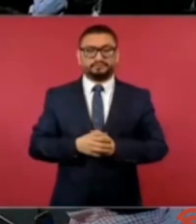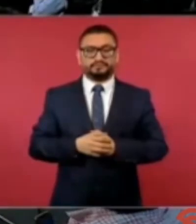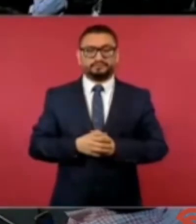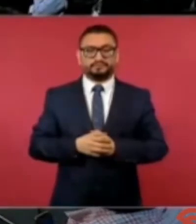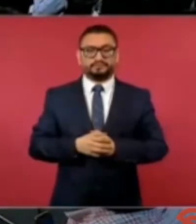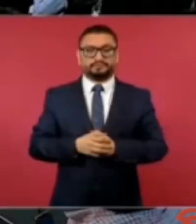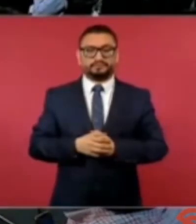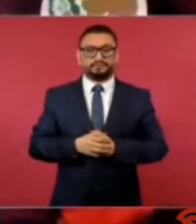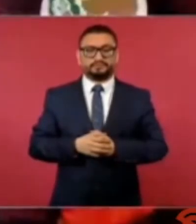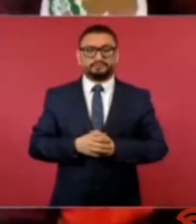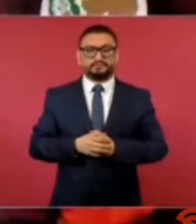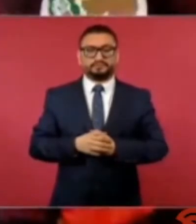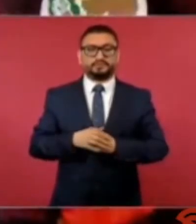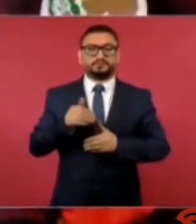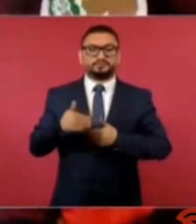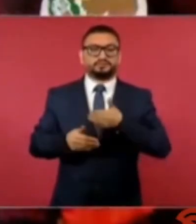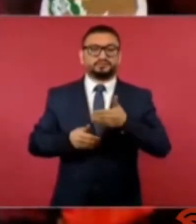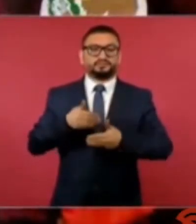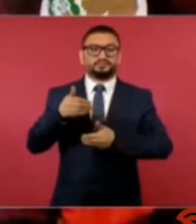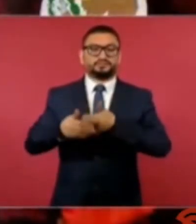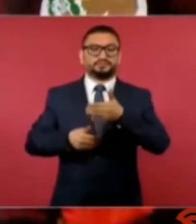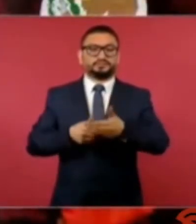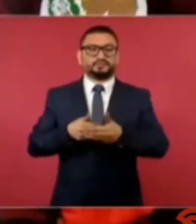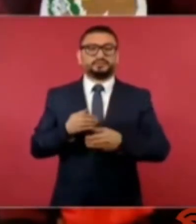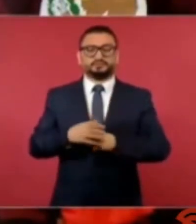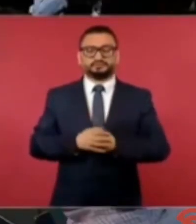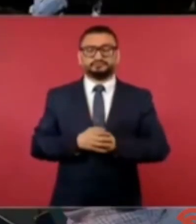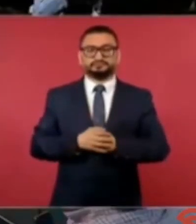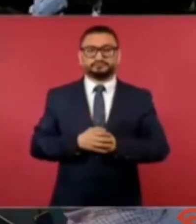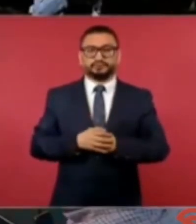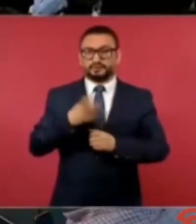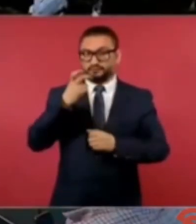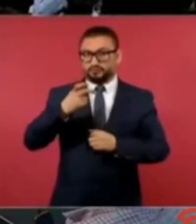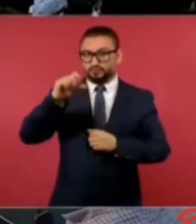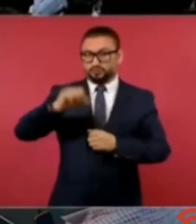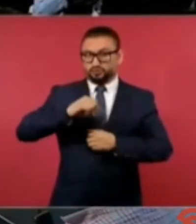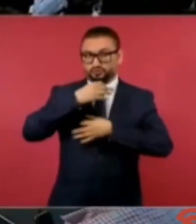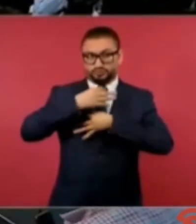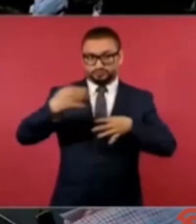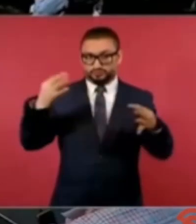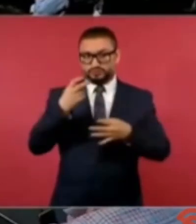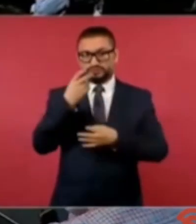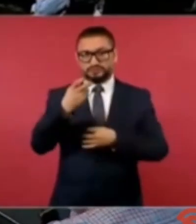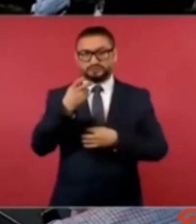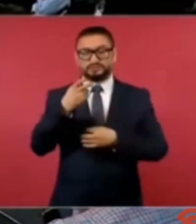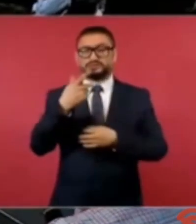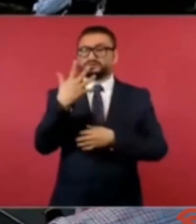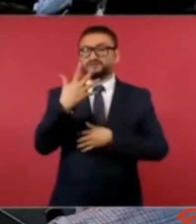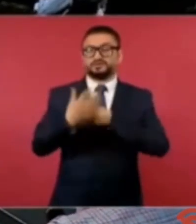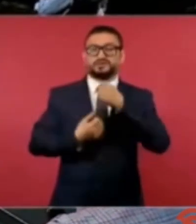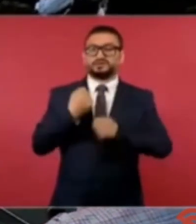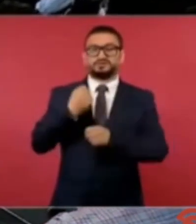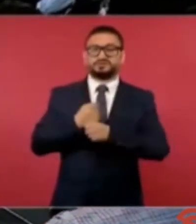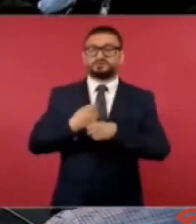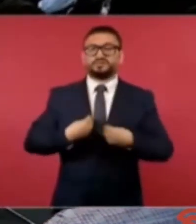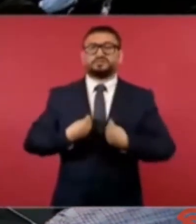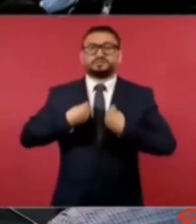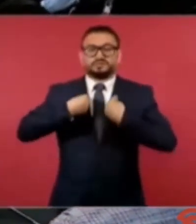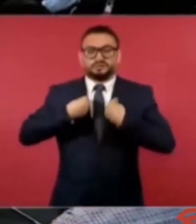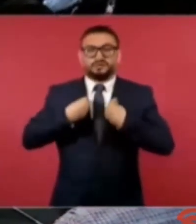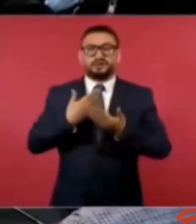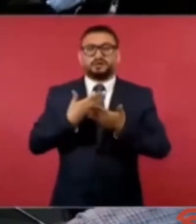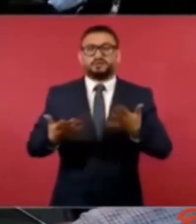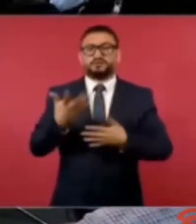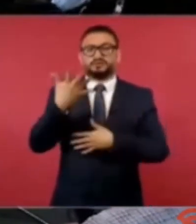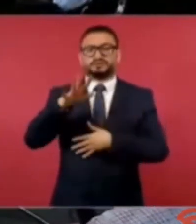se va avanzando pero eso es exactamente lo que va a anunciar hoy solamente que en lugar de 5 años viviendo en Estados Unidos van a